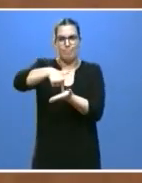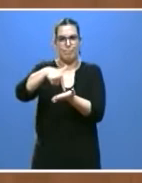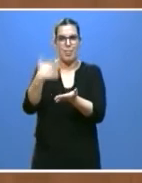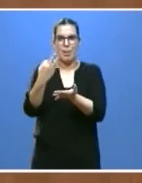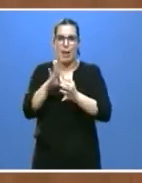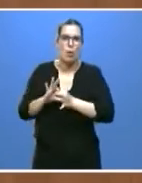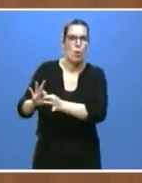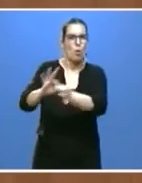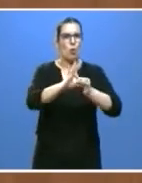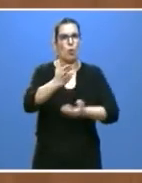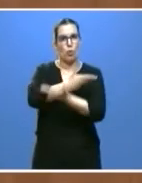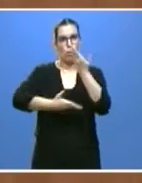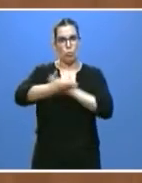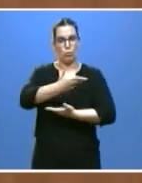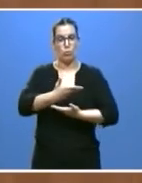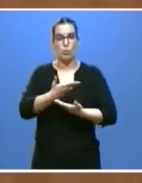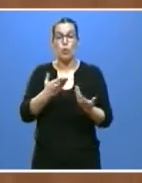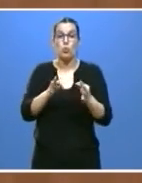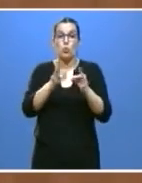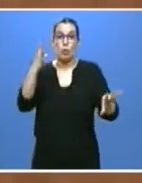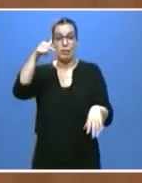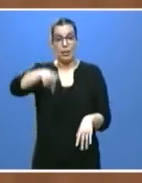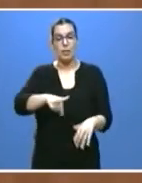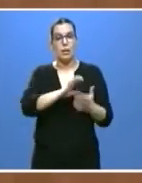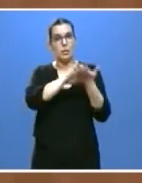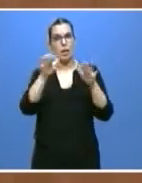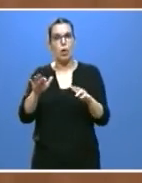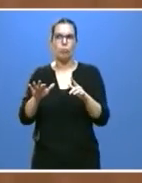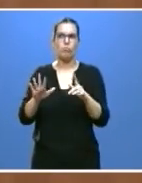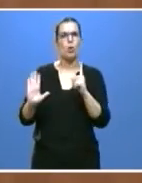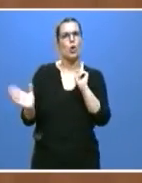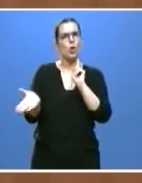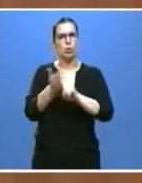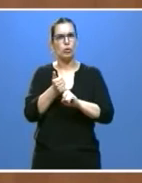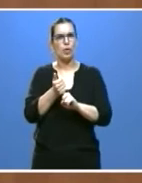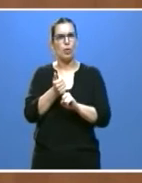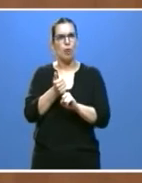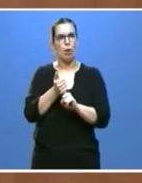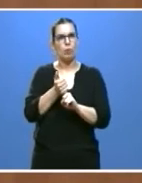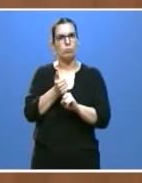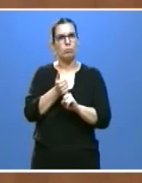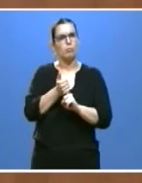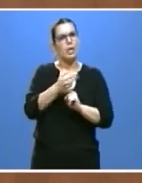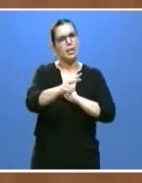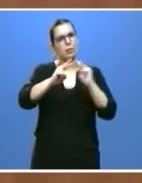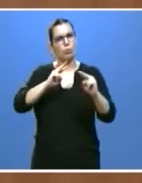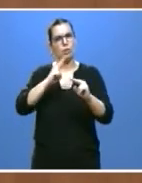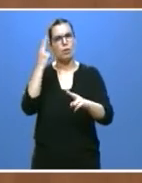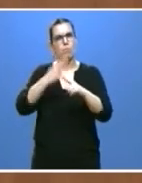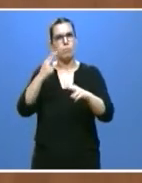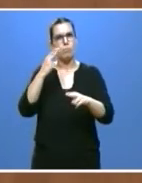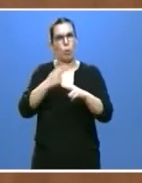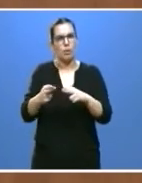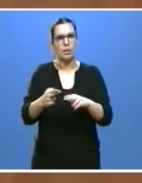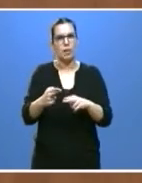sociales. Afortunadamente, en Castilla y León hemos conseguido una potente respuesta política con el